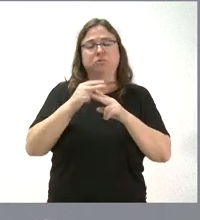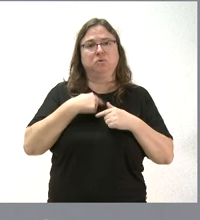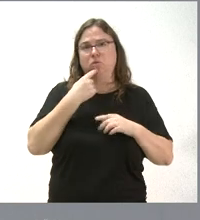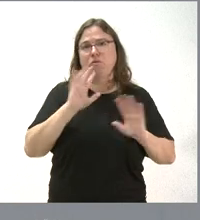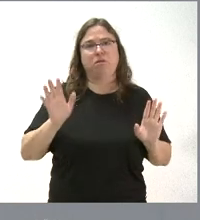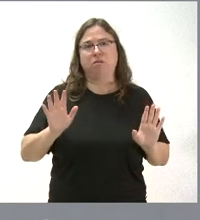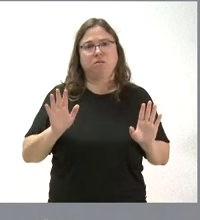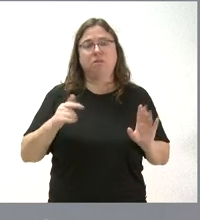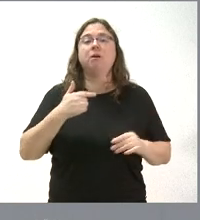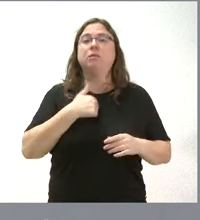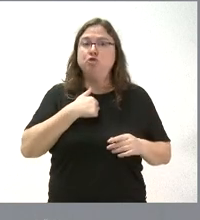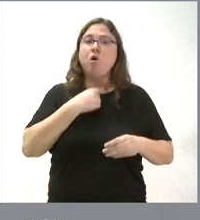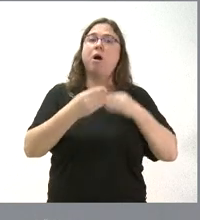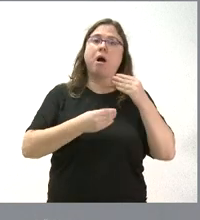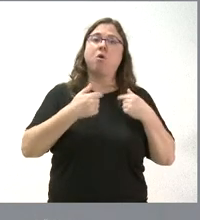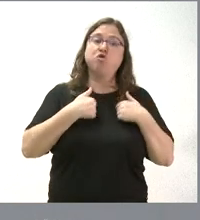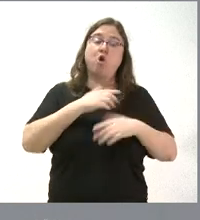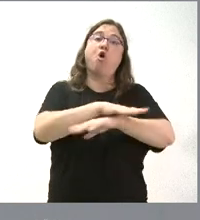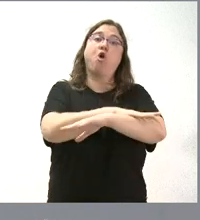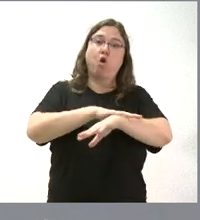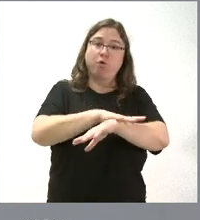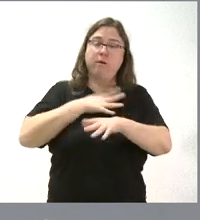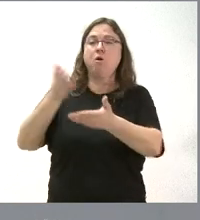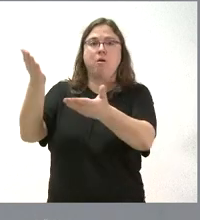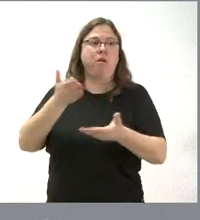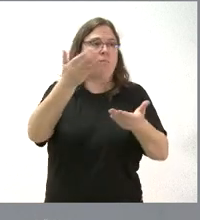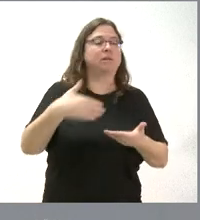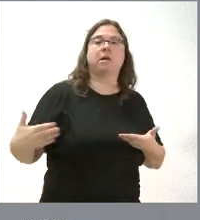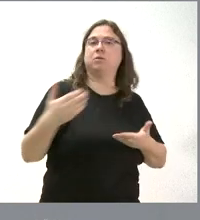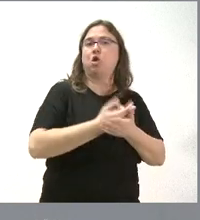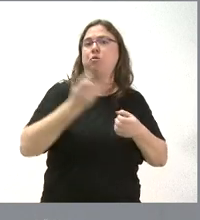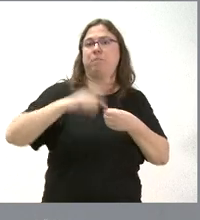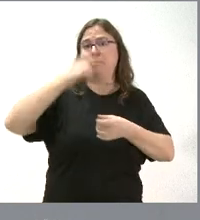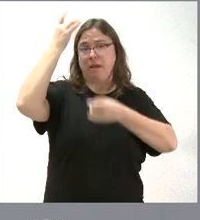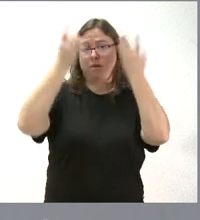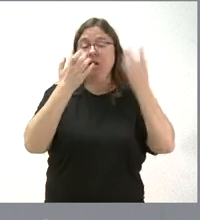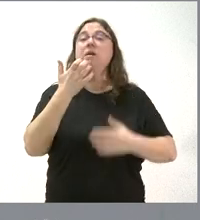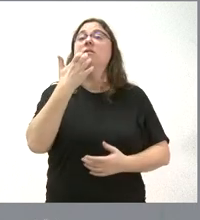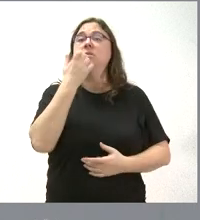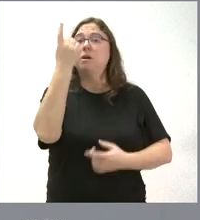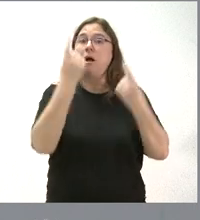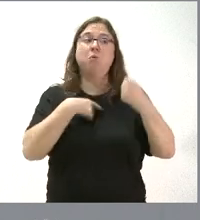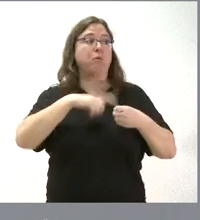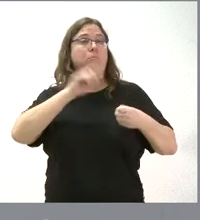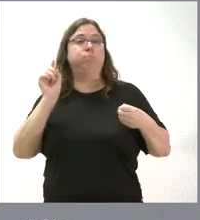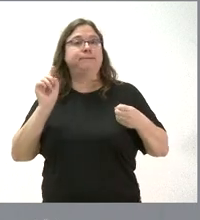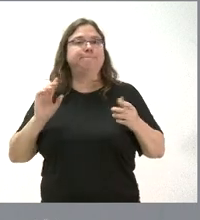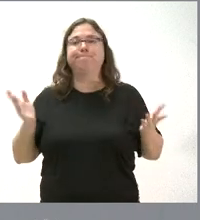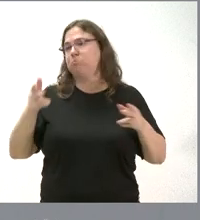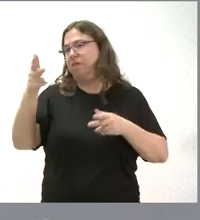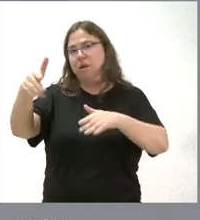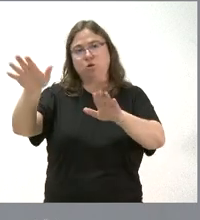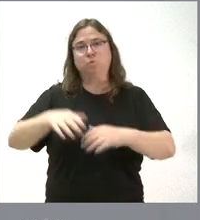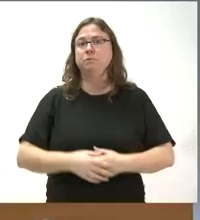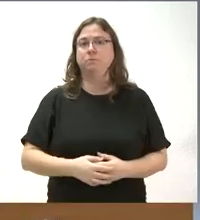Yo lo que tengo que hacer es que, como Gobierno, invitamos a todo el mundo a participar y dar ideas. Si alguien quiere excluirse y no dar ideas, pues está en su derecho.